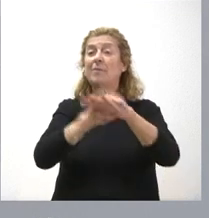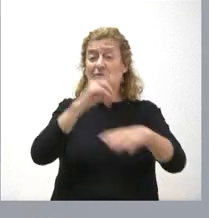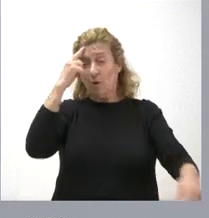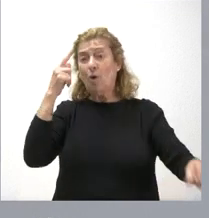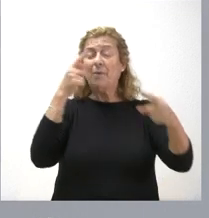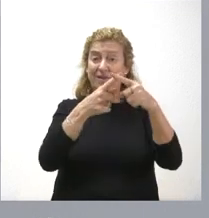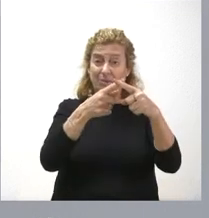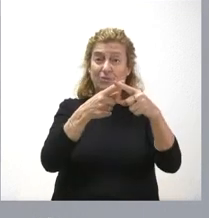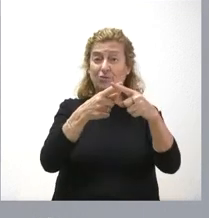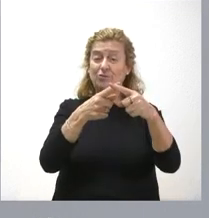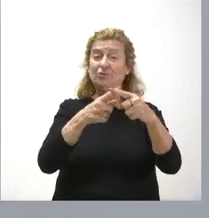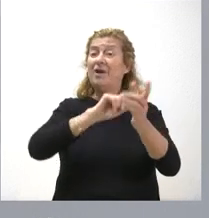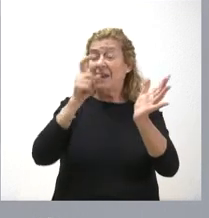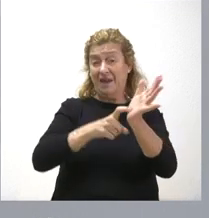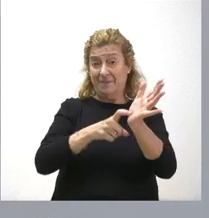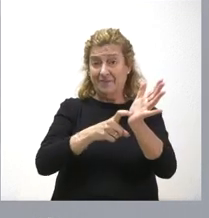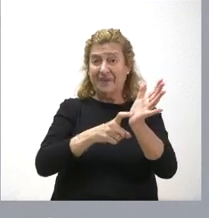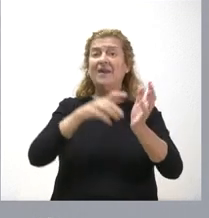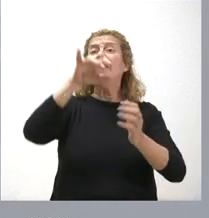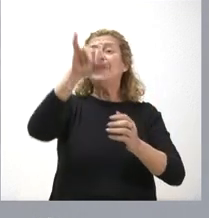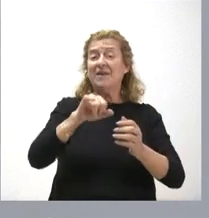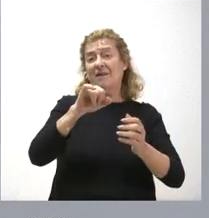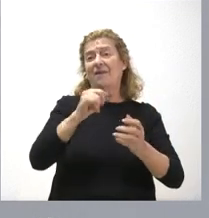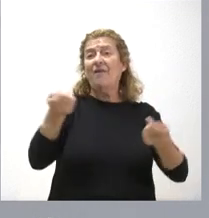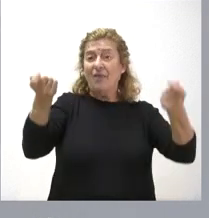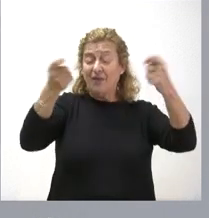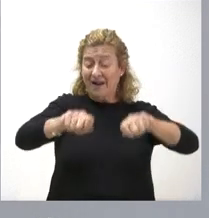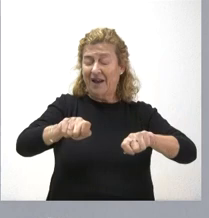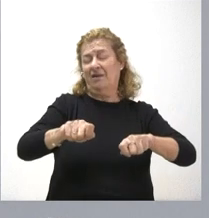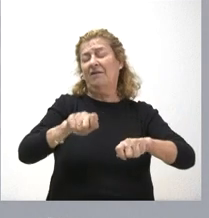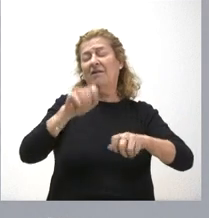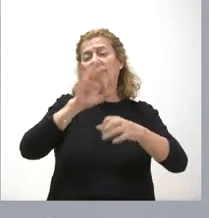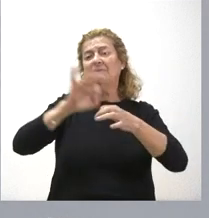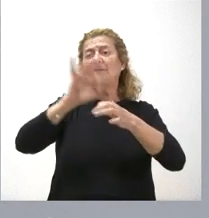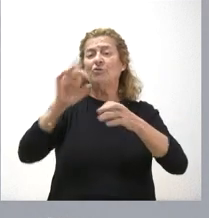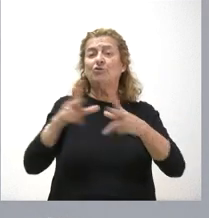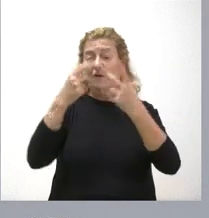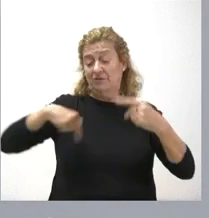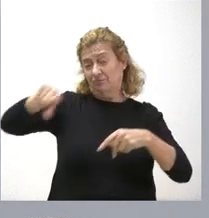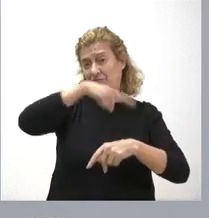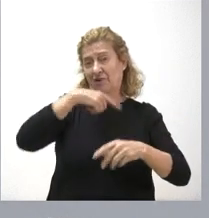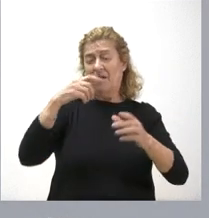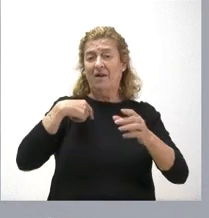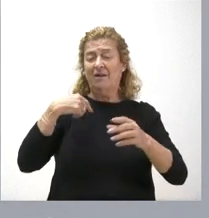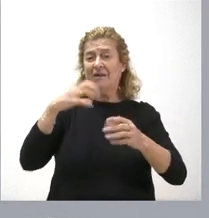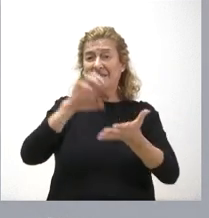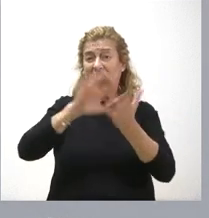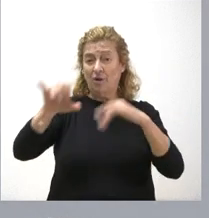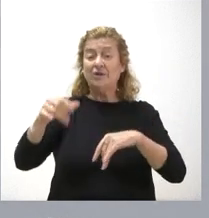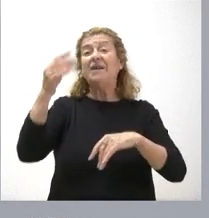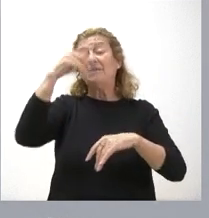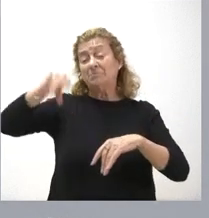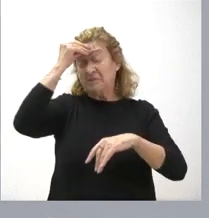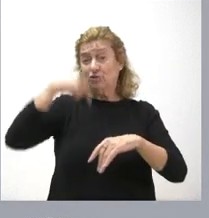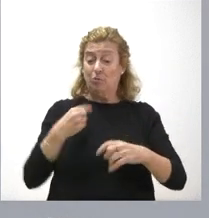de la ley y blindar los servicios sociales en nuestra comunidad autónoma. Si les parece, relato yo el resto de los